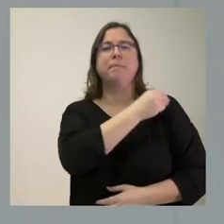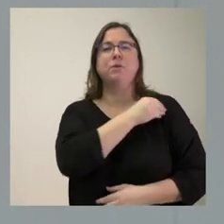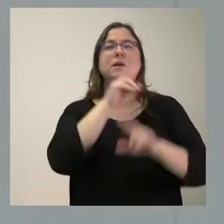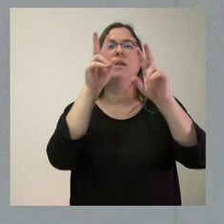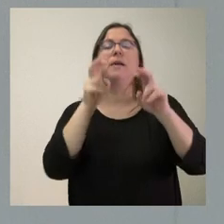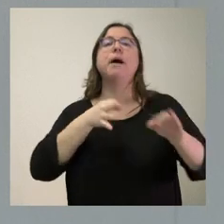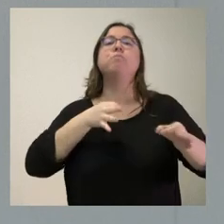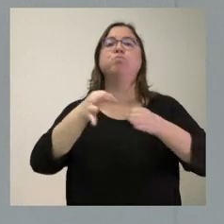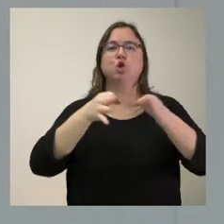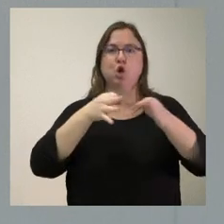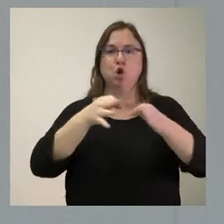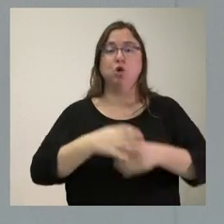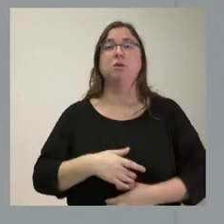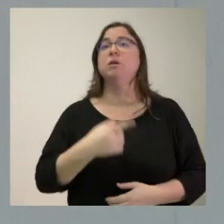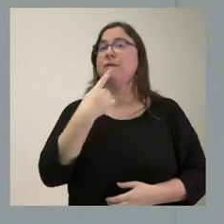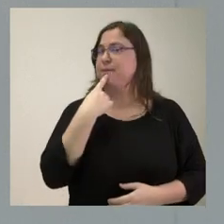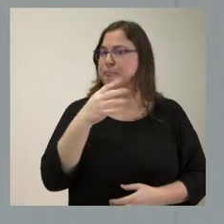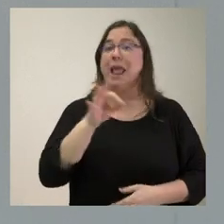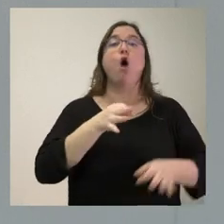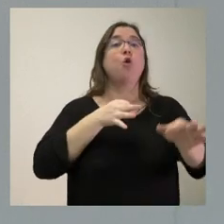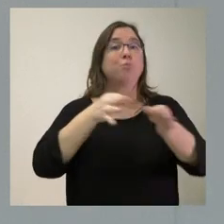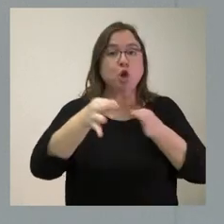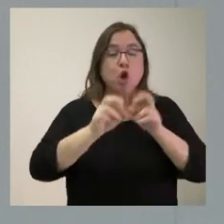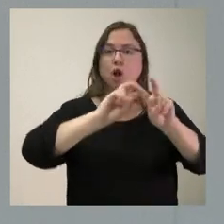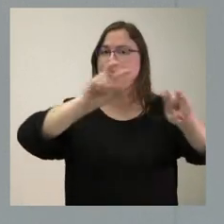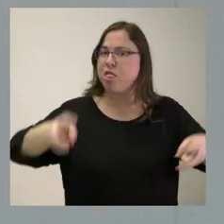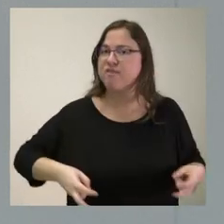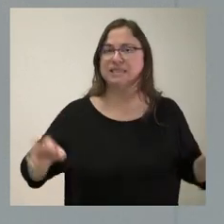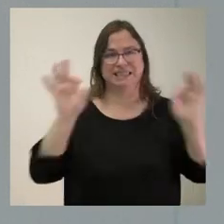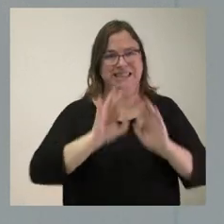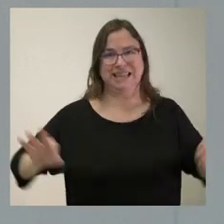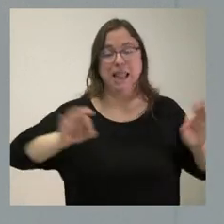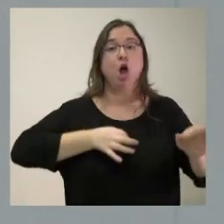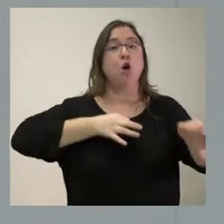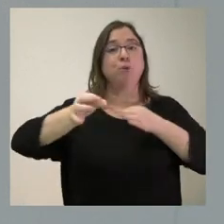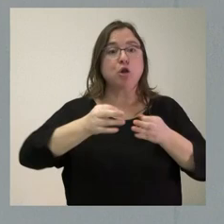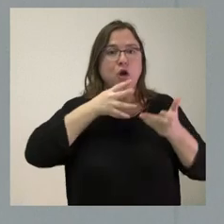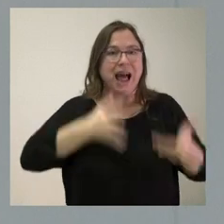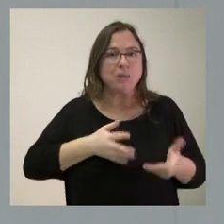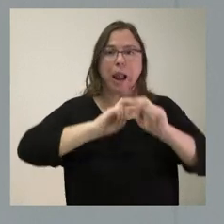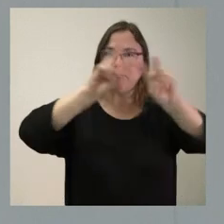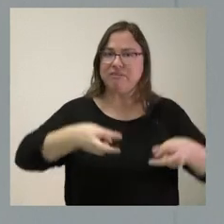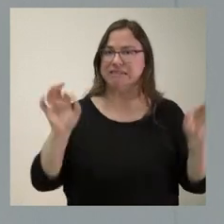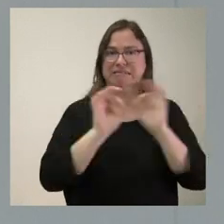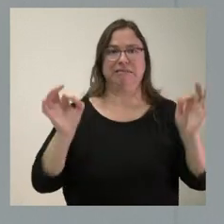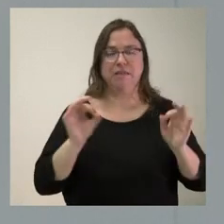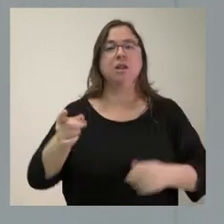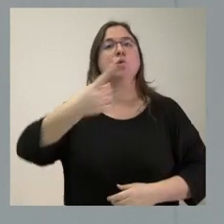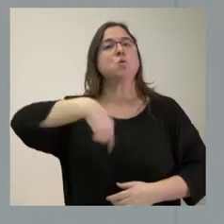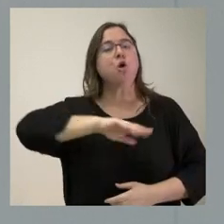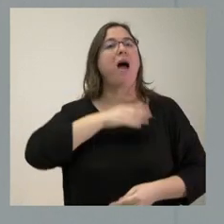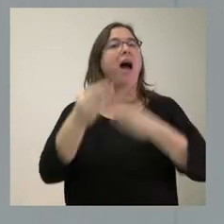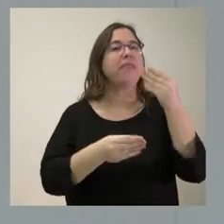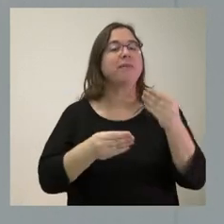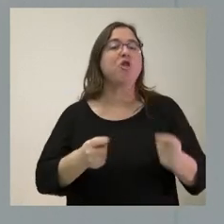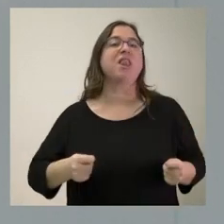protocolo. Como le digo a usted, no se va a modificar en Castilla y León los protocolos vigentes. Lo que sí que vamos a hacer es